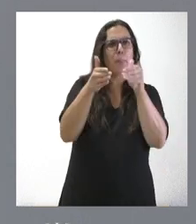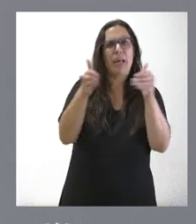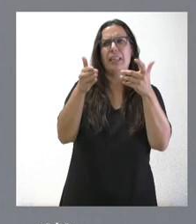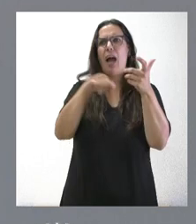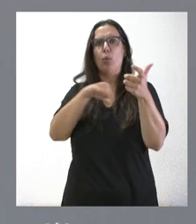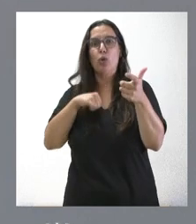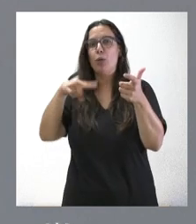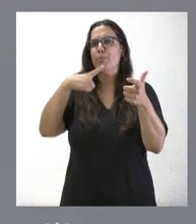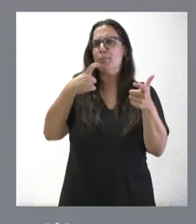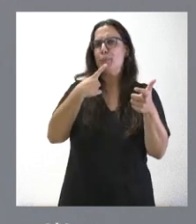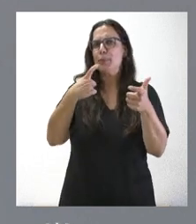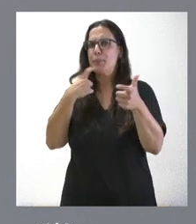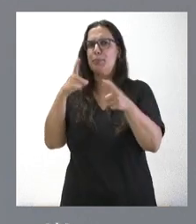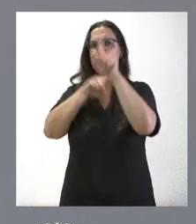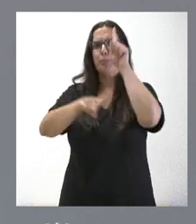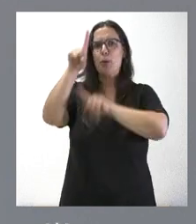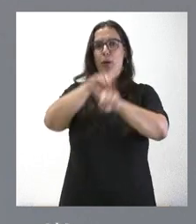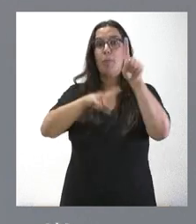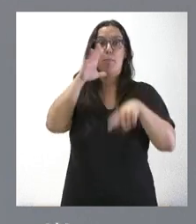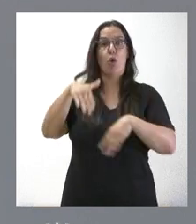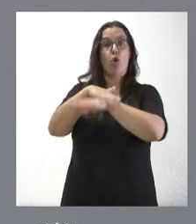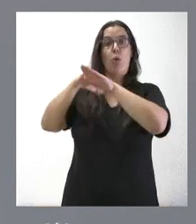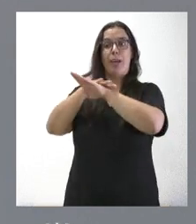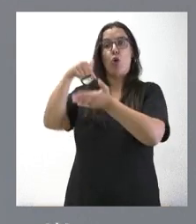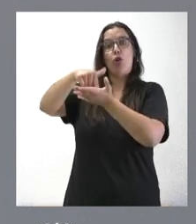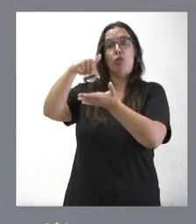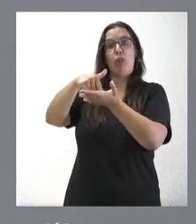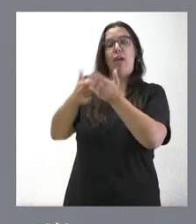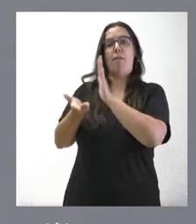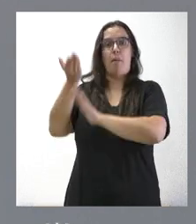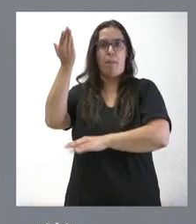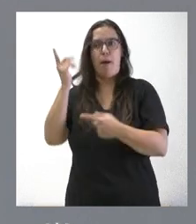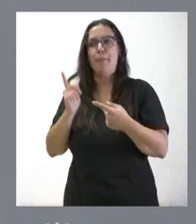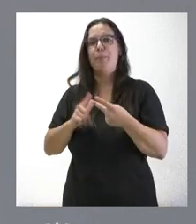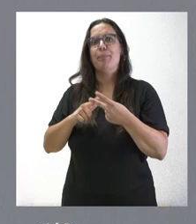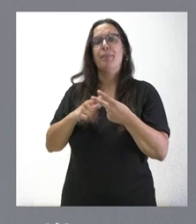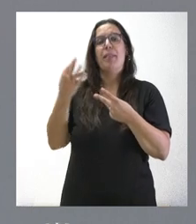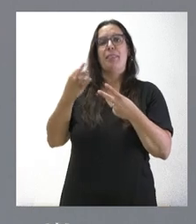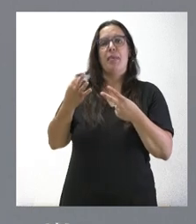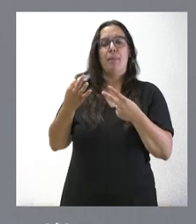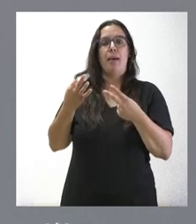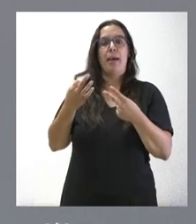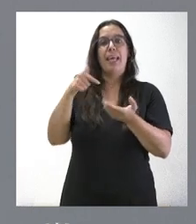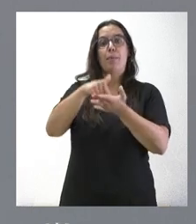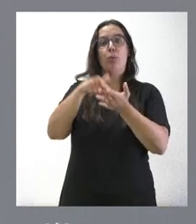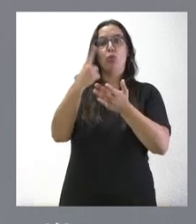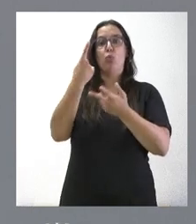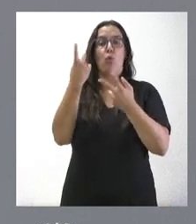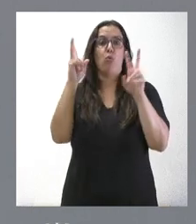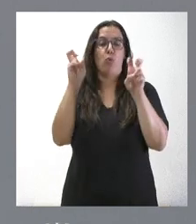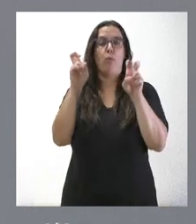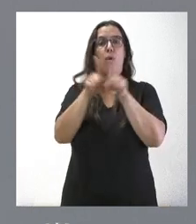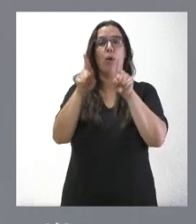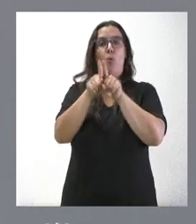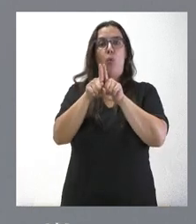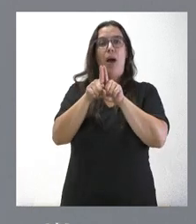autónomos a los que el Gobierno ha subido las tasas de cotización, que tienen que hacer frente al nuevo impuesto de gases florados